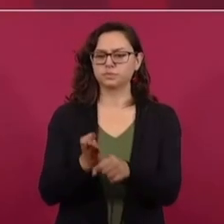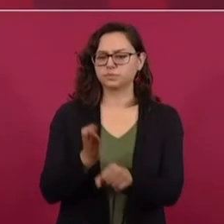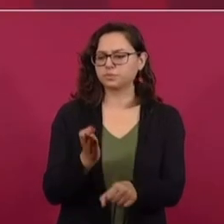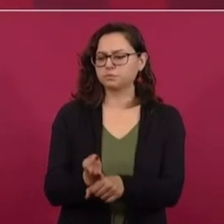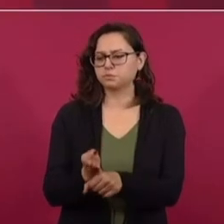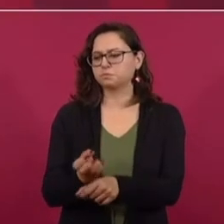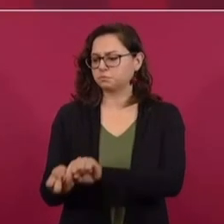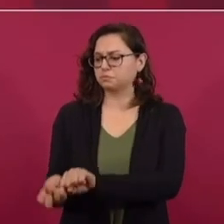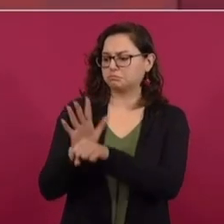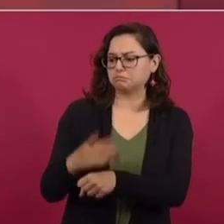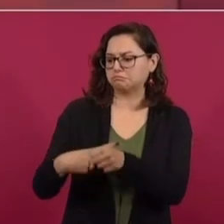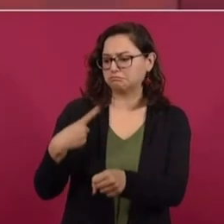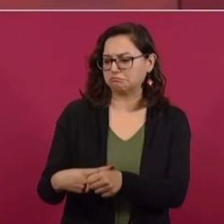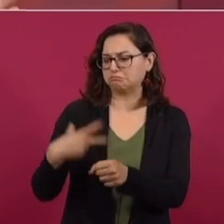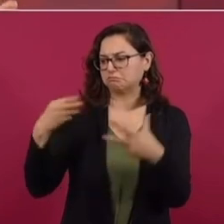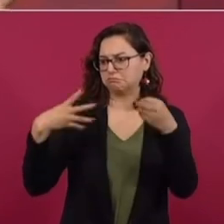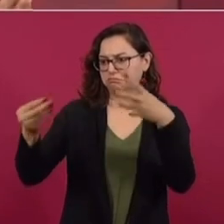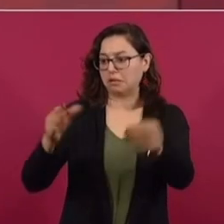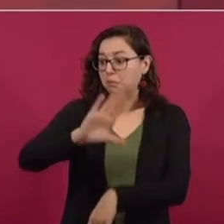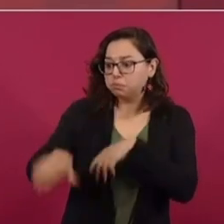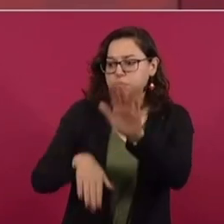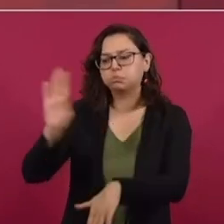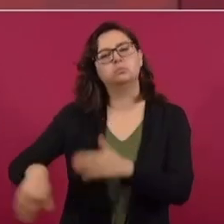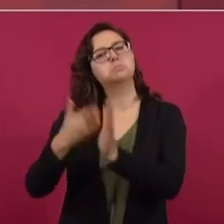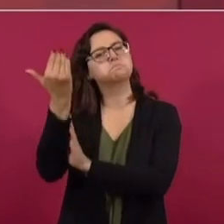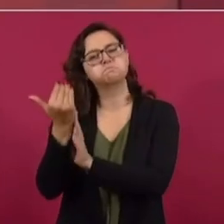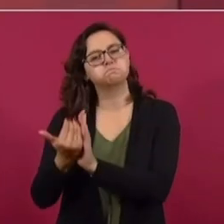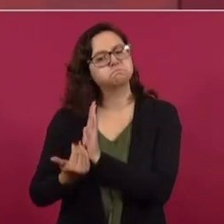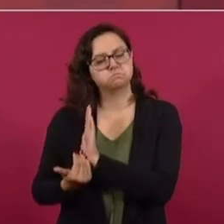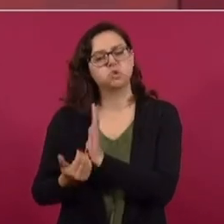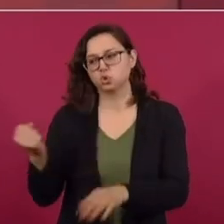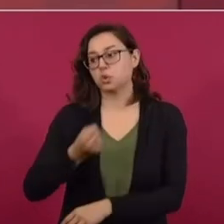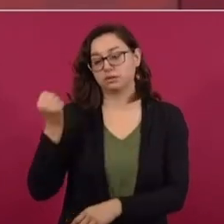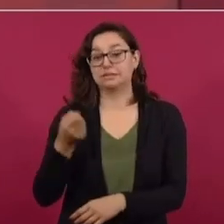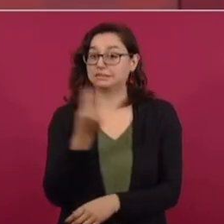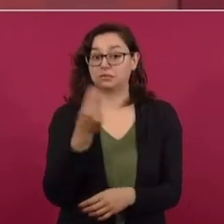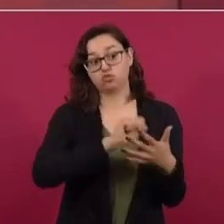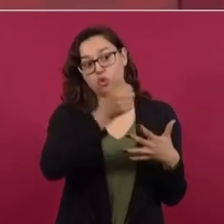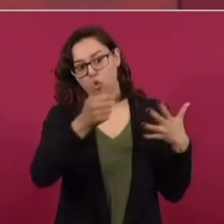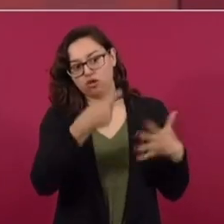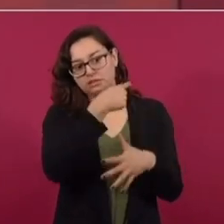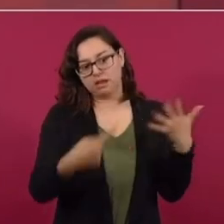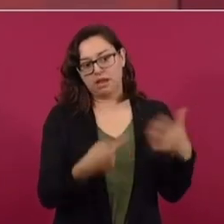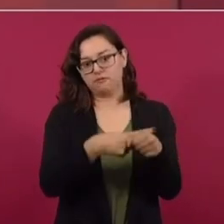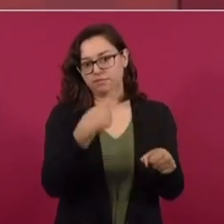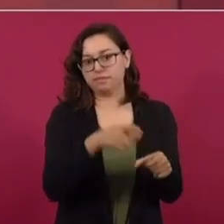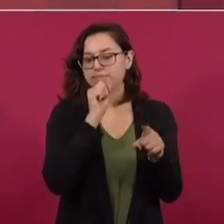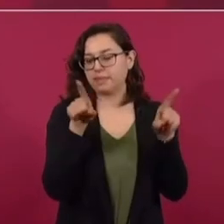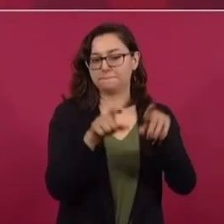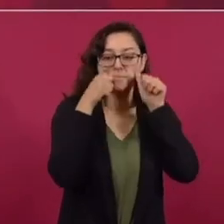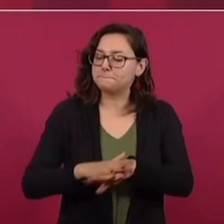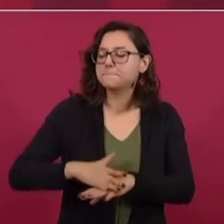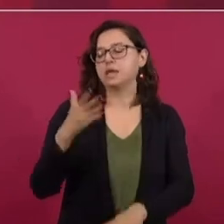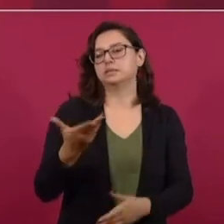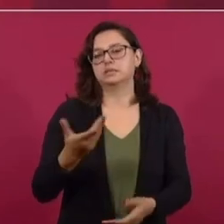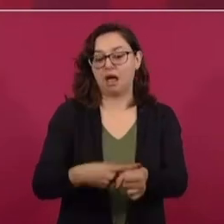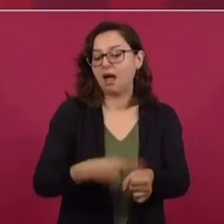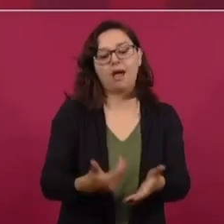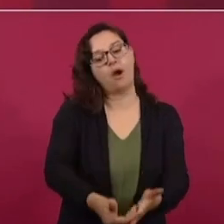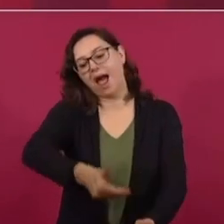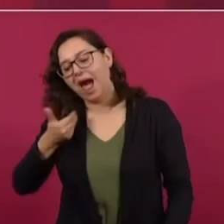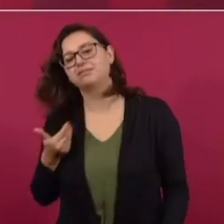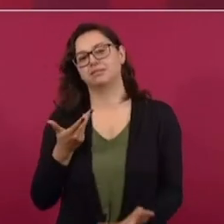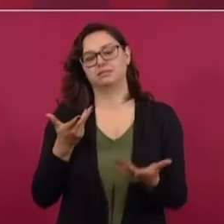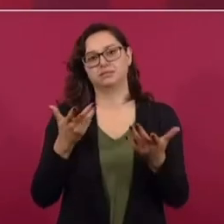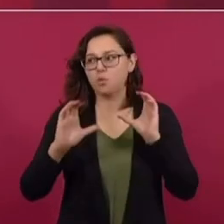por la pandemia y ahora vamos a atender a todos y mucha medicina preventiva. Nosotros tenemos